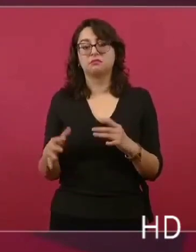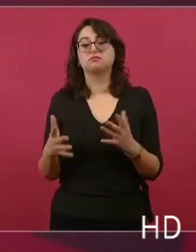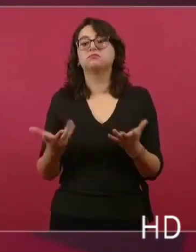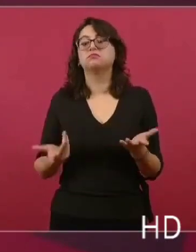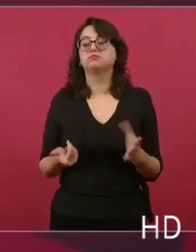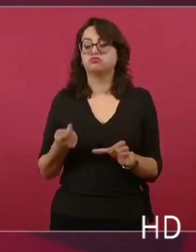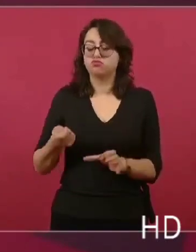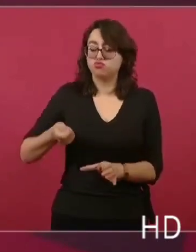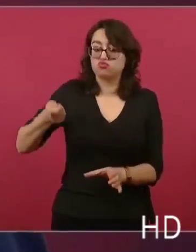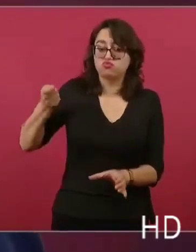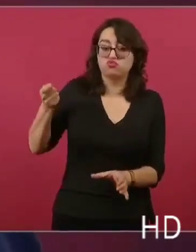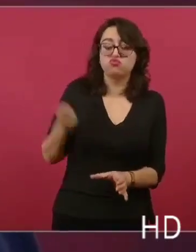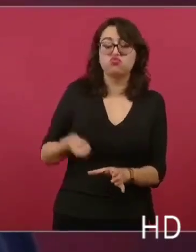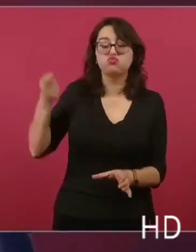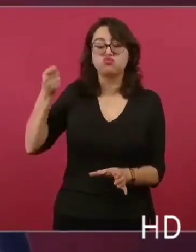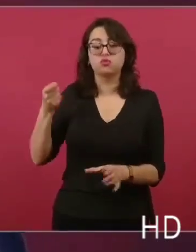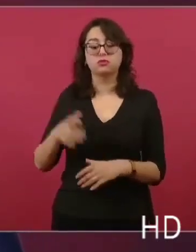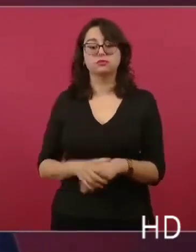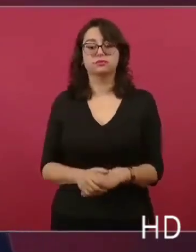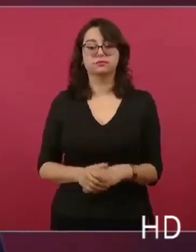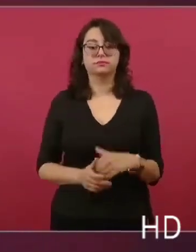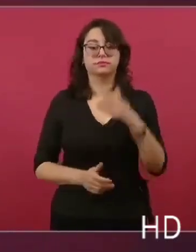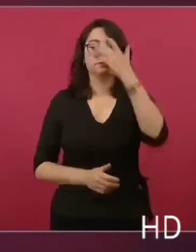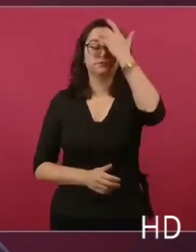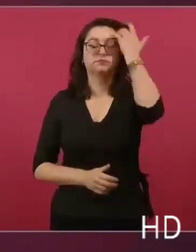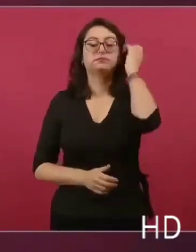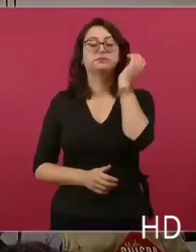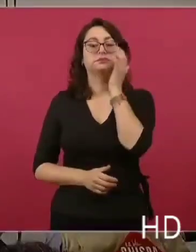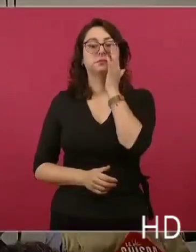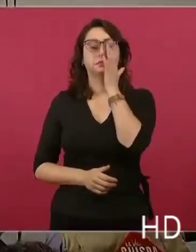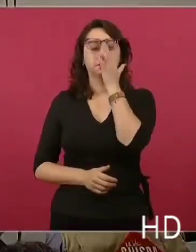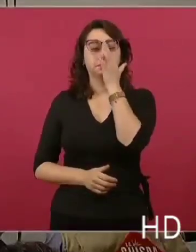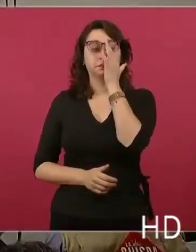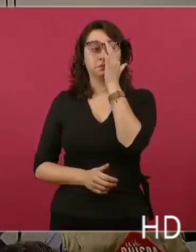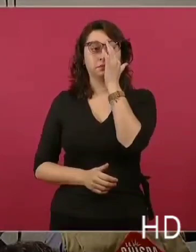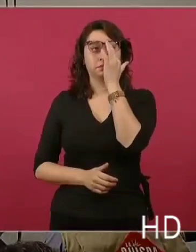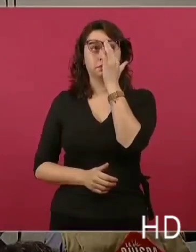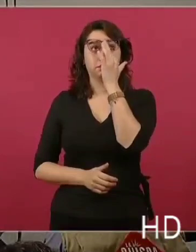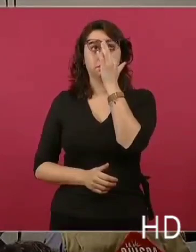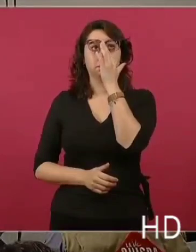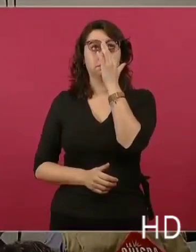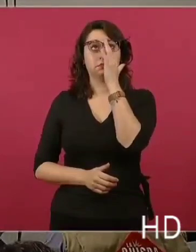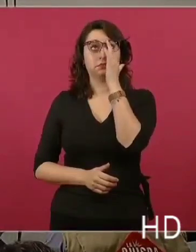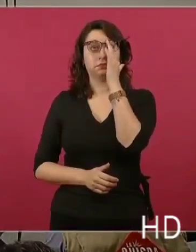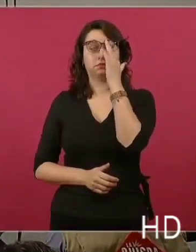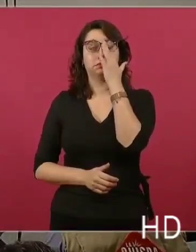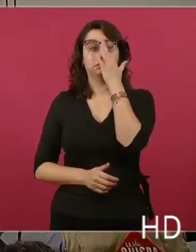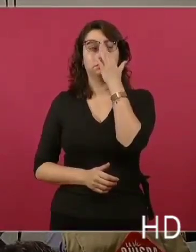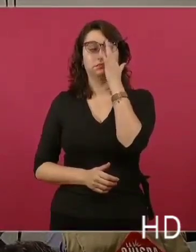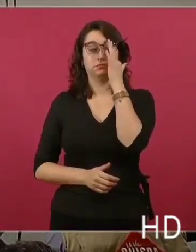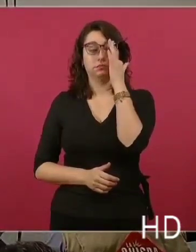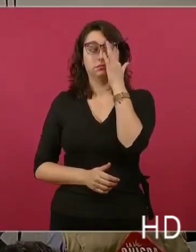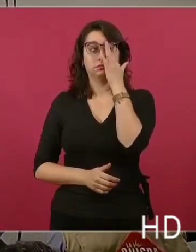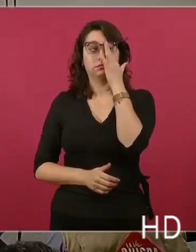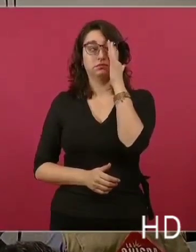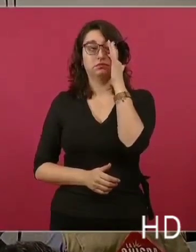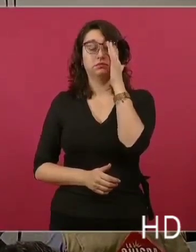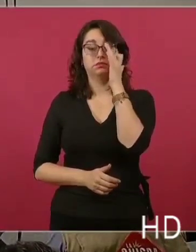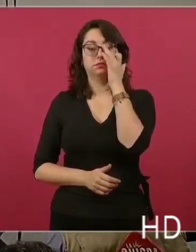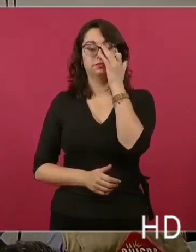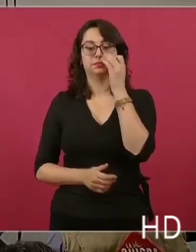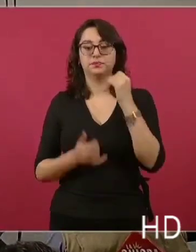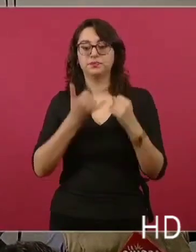y la decisión del juez. hay una serie de, tenemos aquí